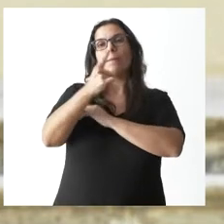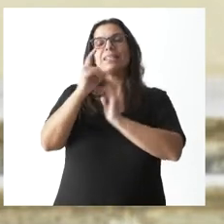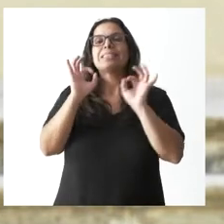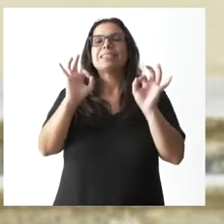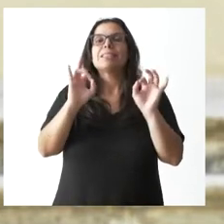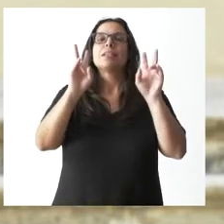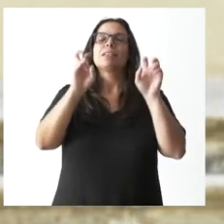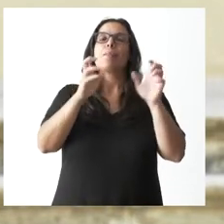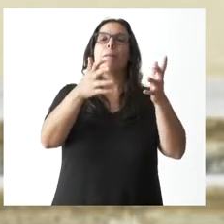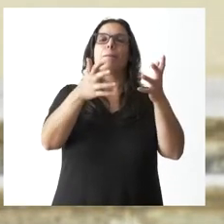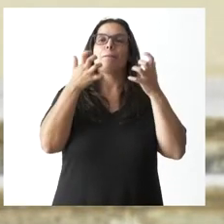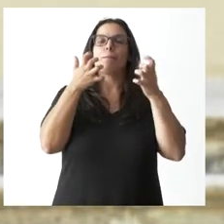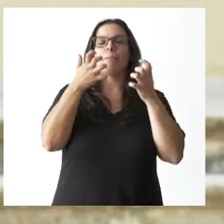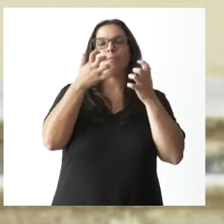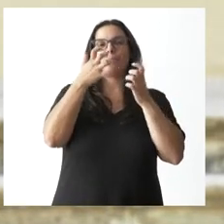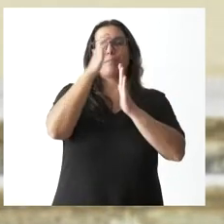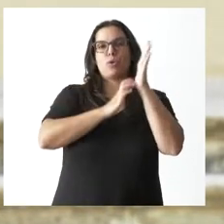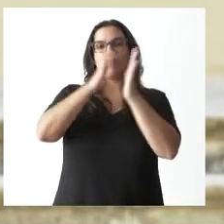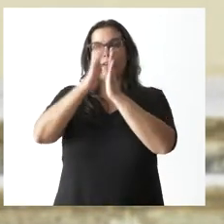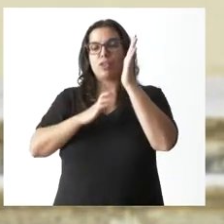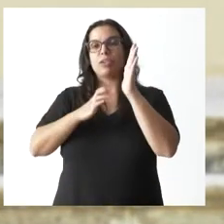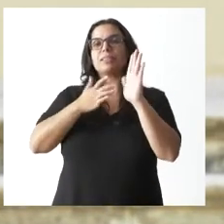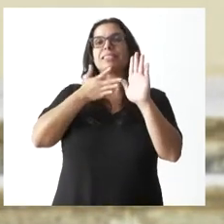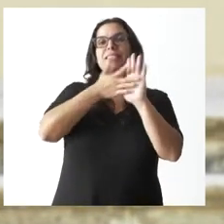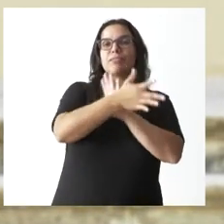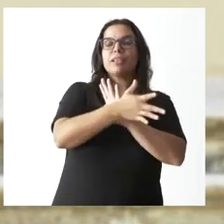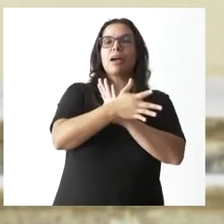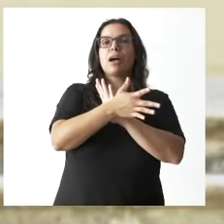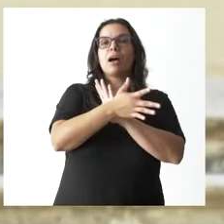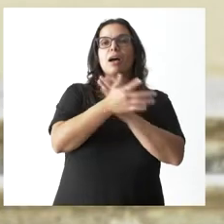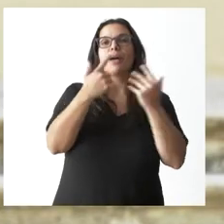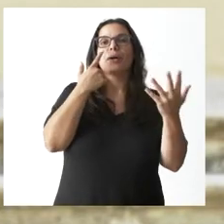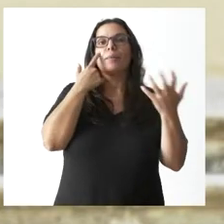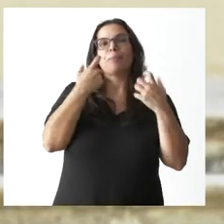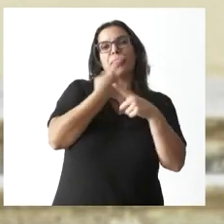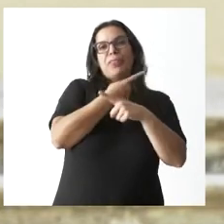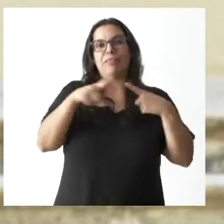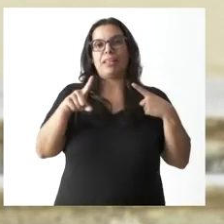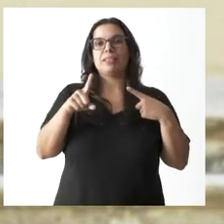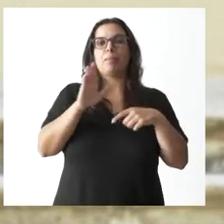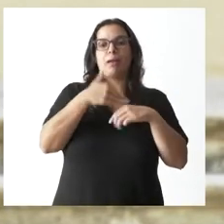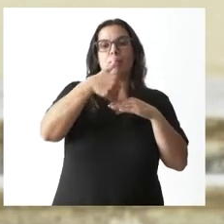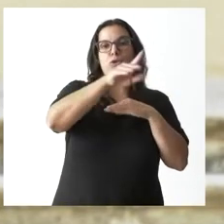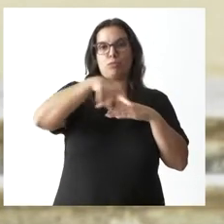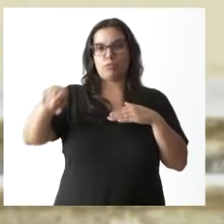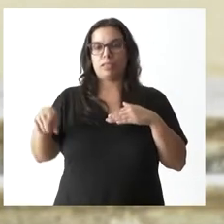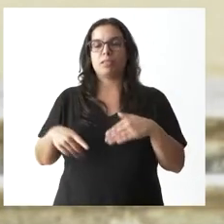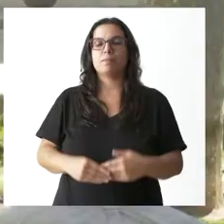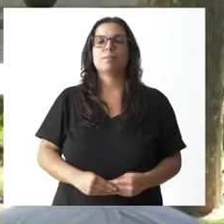las bonificaciones, lo que va a suponer una variación de cara a los próximos meses.